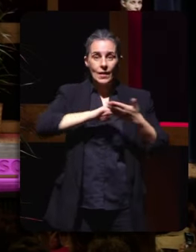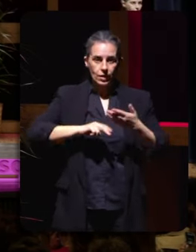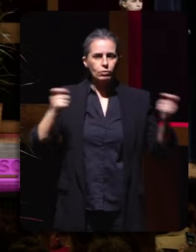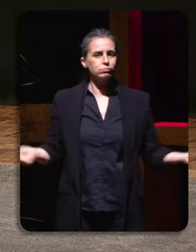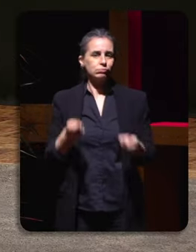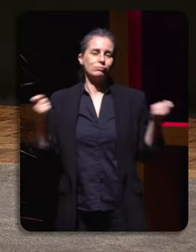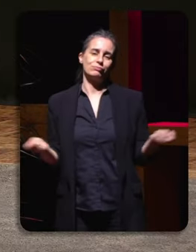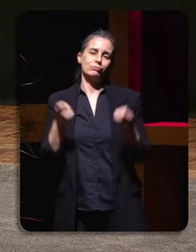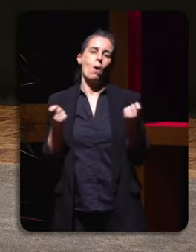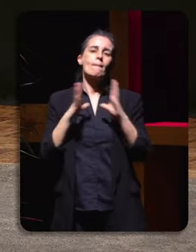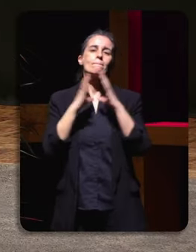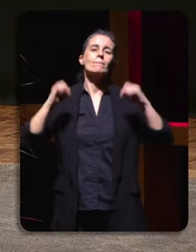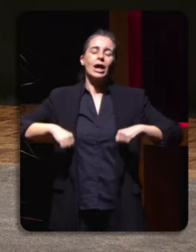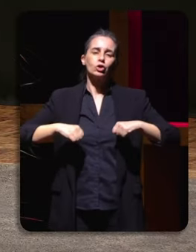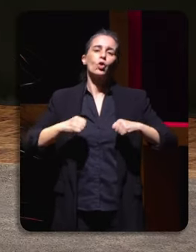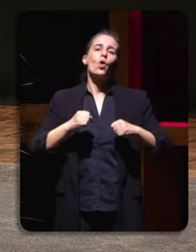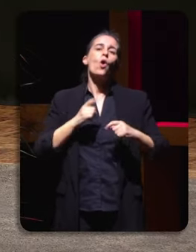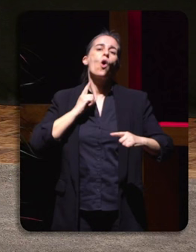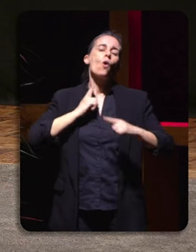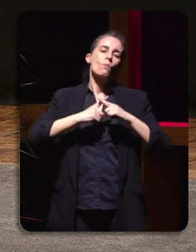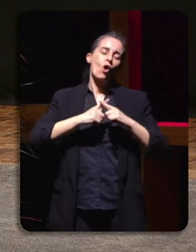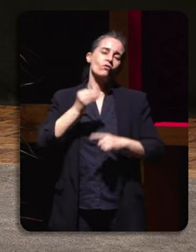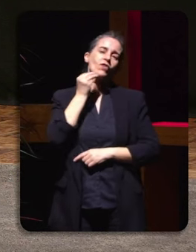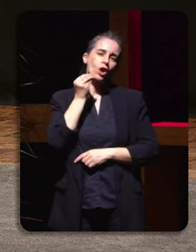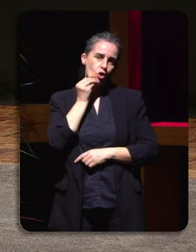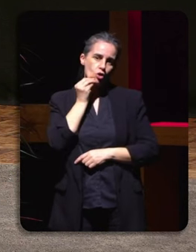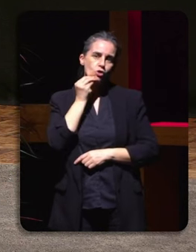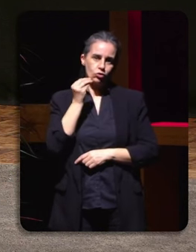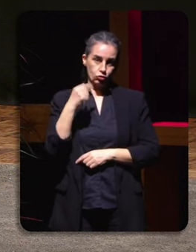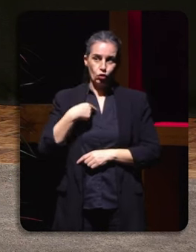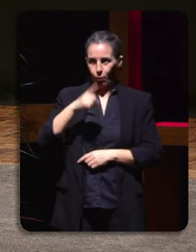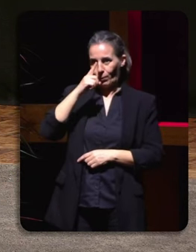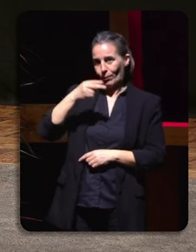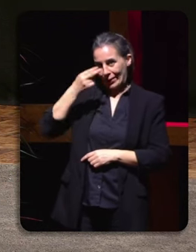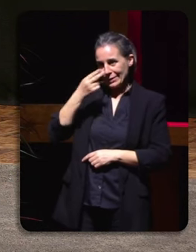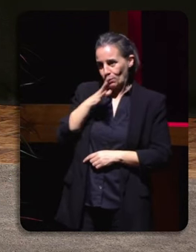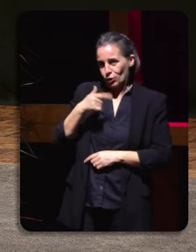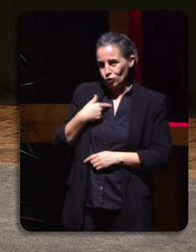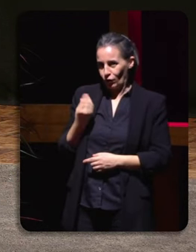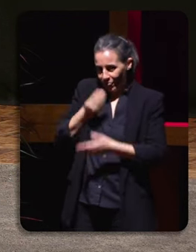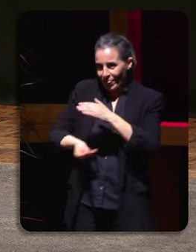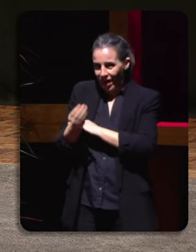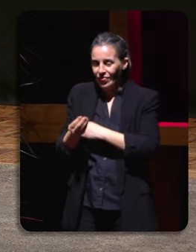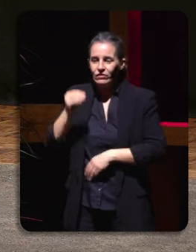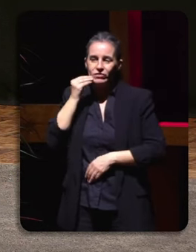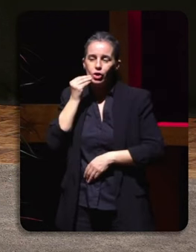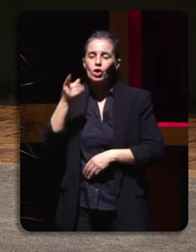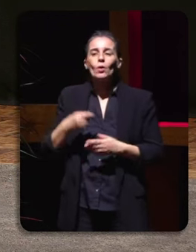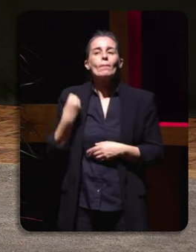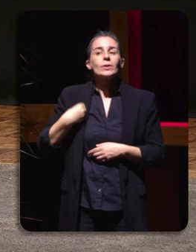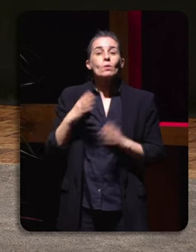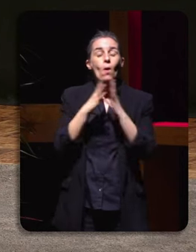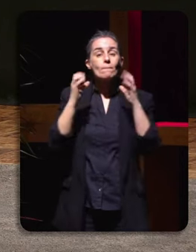pacto por Ferrol. Isto interésame especialmente porque eu sou un ferrolana. Un pacto que se